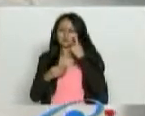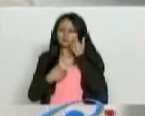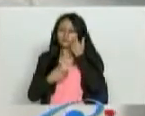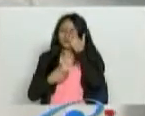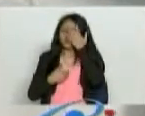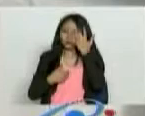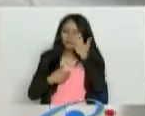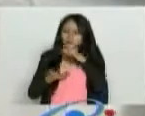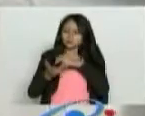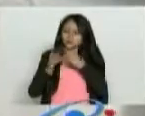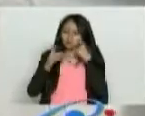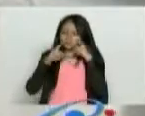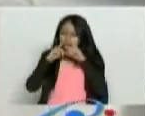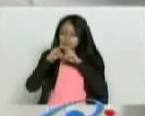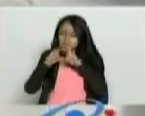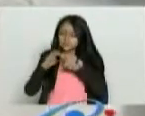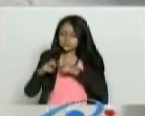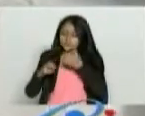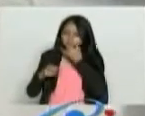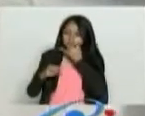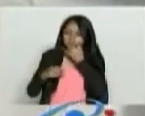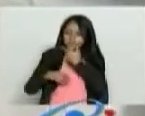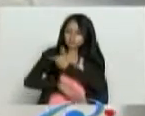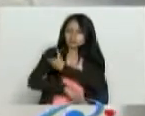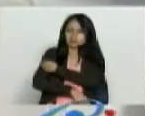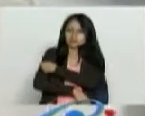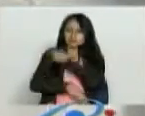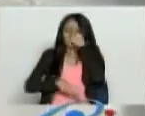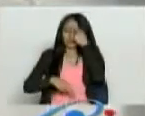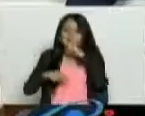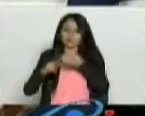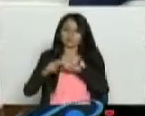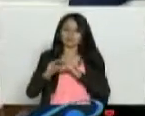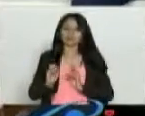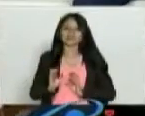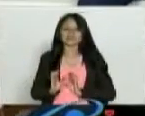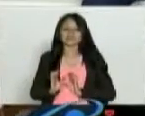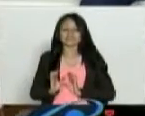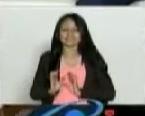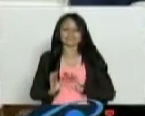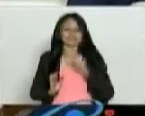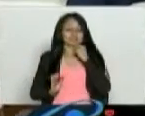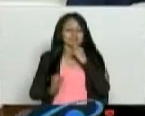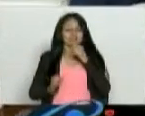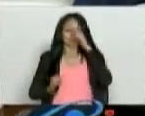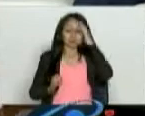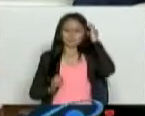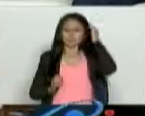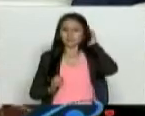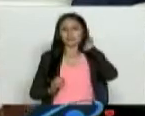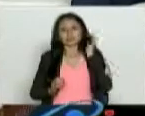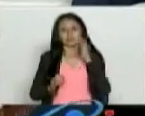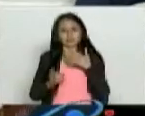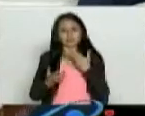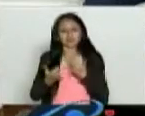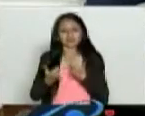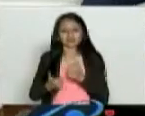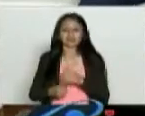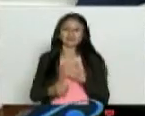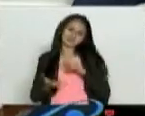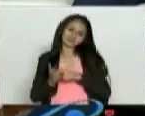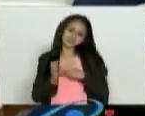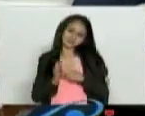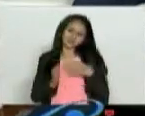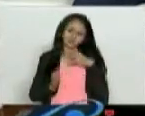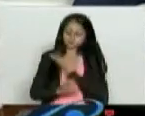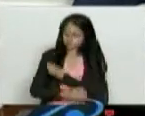trabajando en nuestro parque médico. Yo sí no había escuchado eso. Claro. Usted puede hacer, uno puede hacer